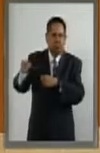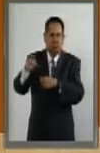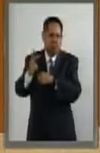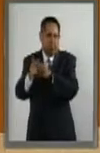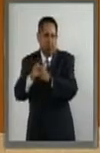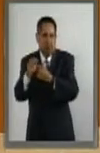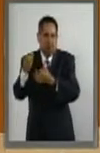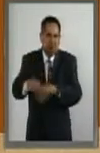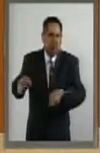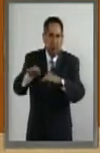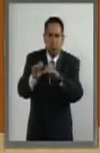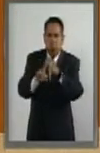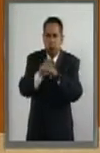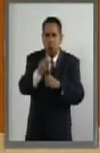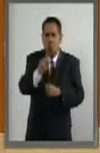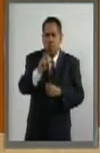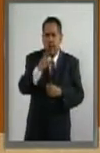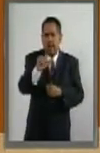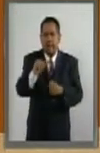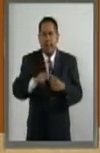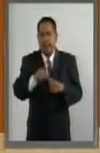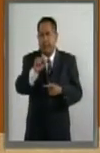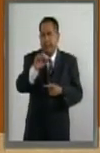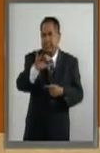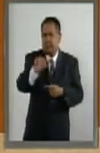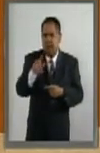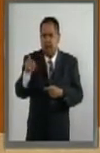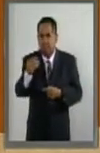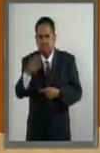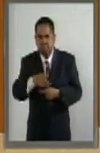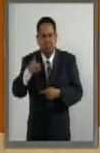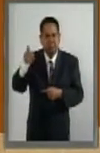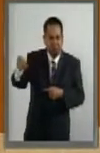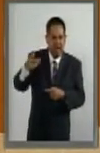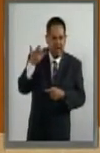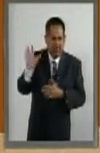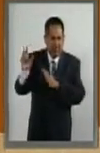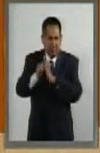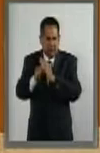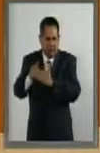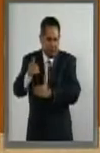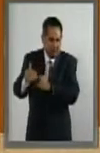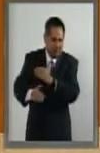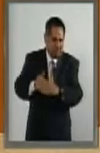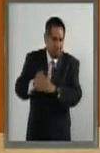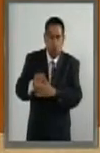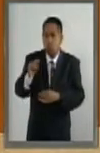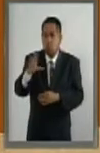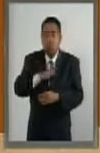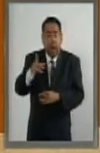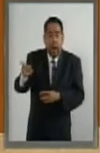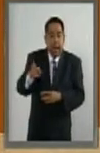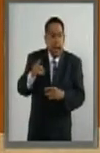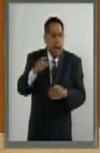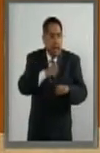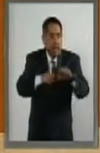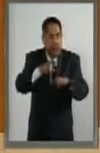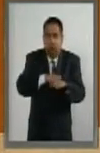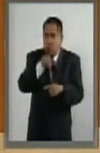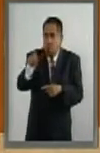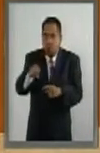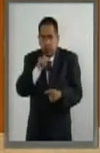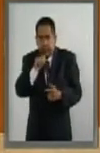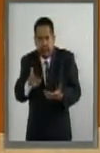en los conflictos de Ucrania y Siria. Y pese a esto, y durante 10 meses, no hubo designación para esta embajada.